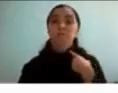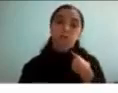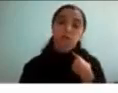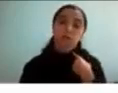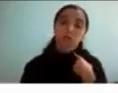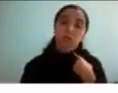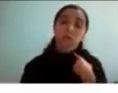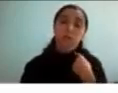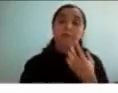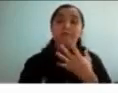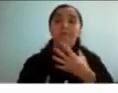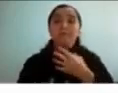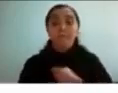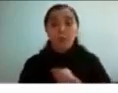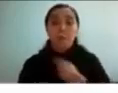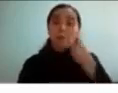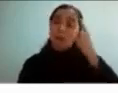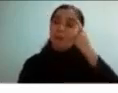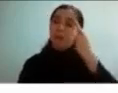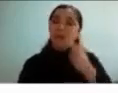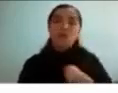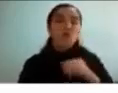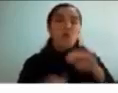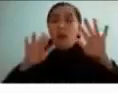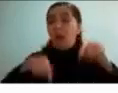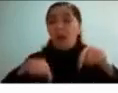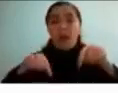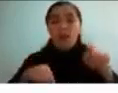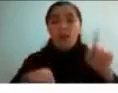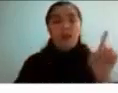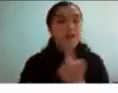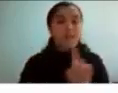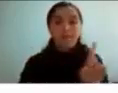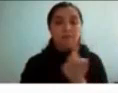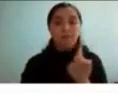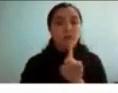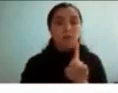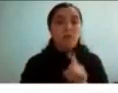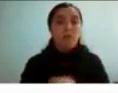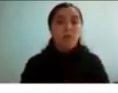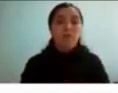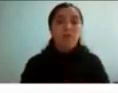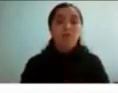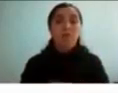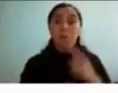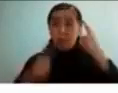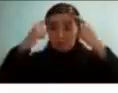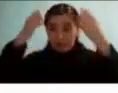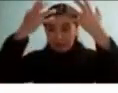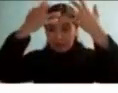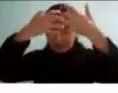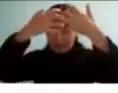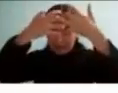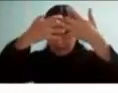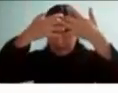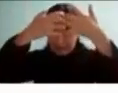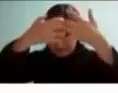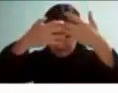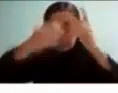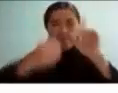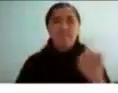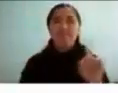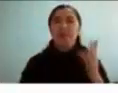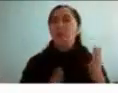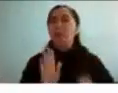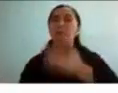piensas que no deberías estar ahí quizás piensas que en verdad quizás no me da no más debería volverme a Valdivia y